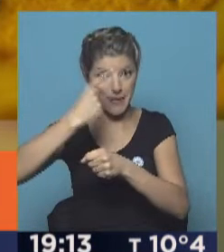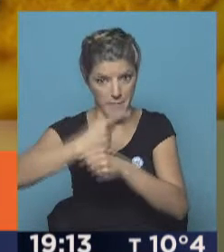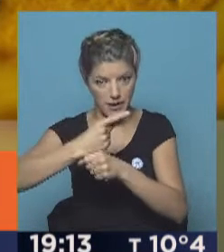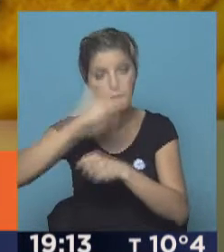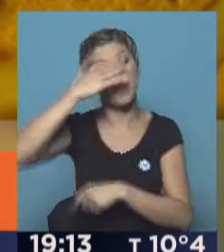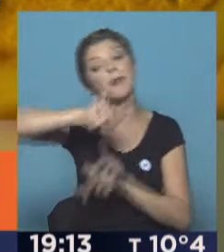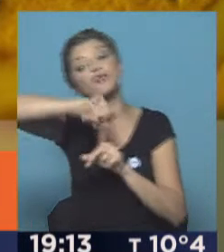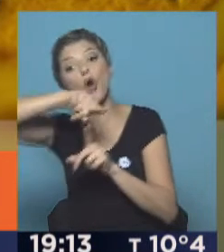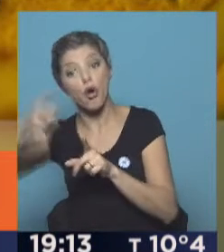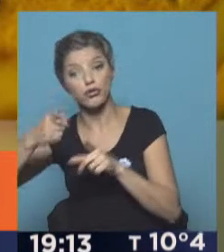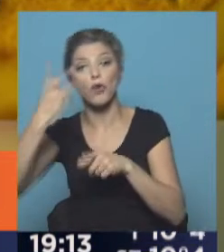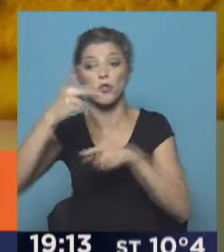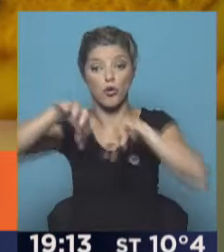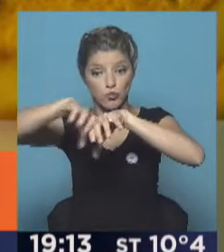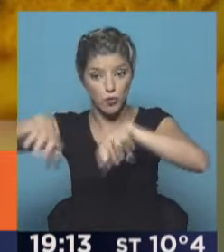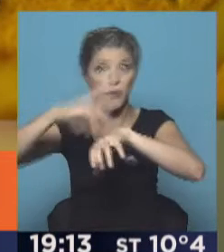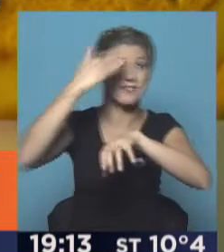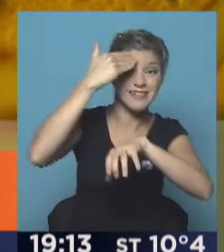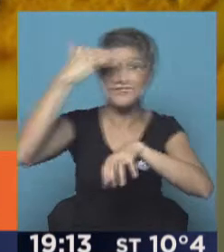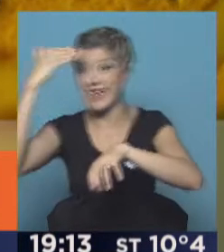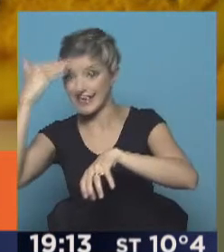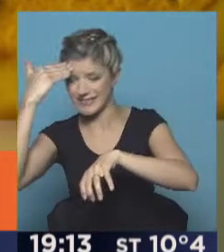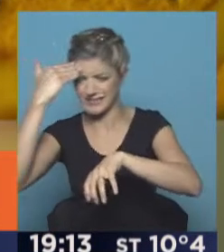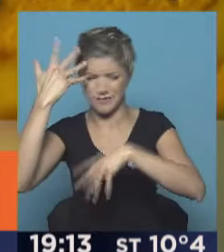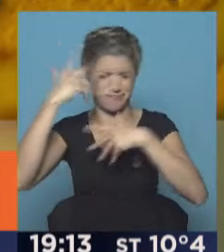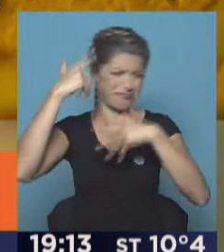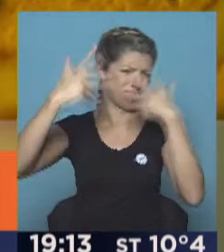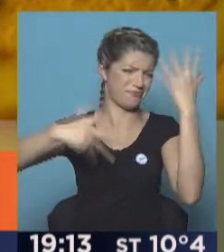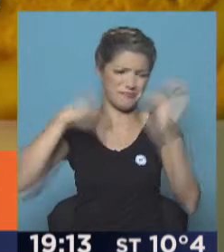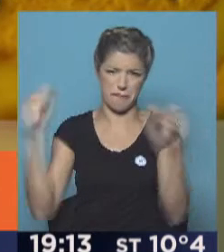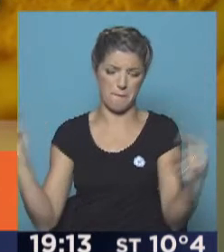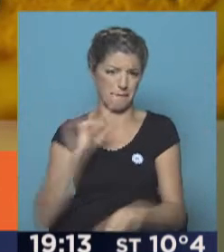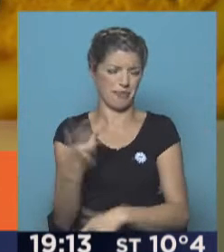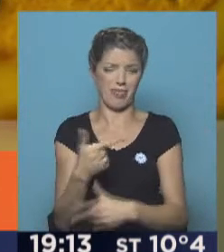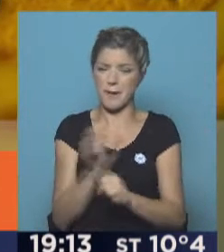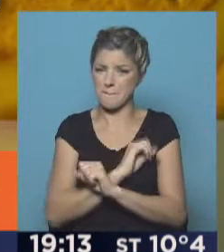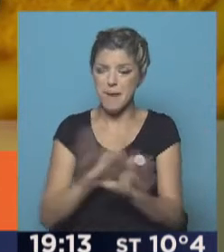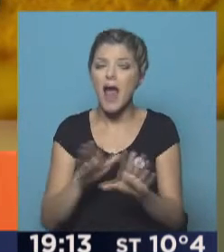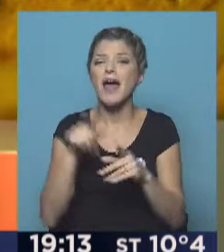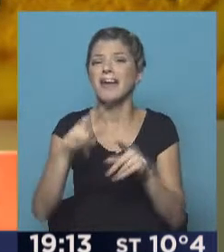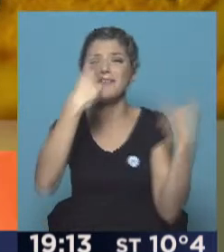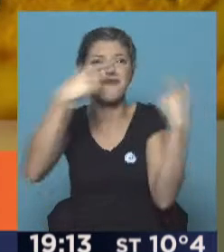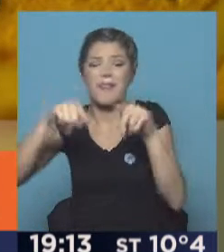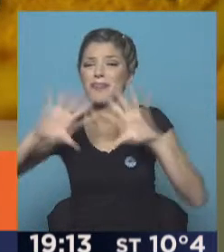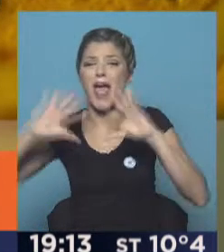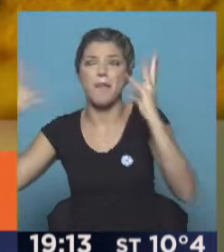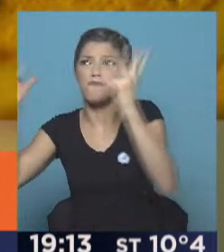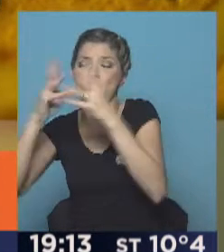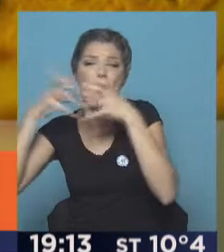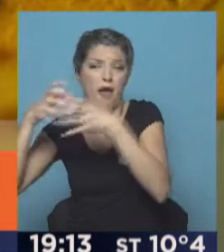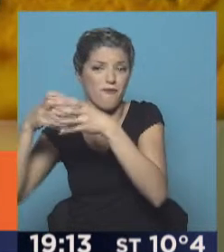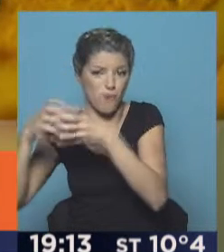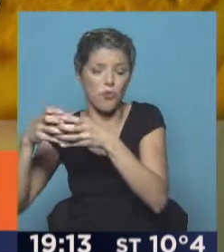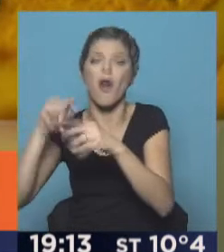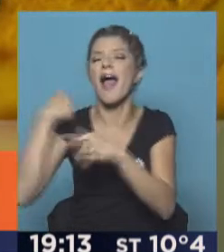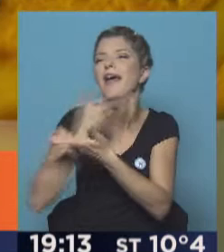de dos zonas de 15. Absolutamente disparatado, a contramano de lo que pasa en el fútbol mundial, en donde en general lo que se propone